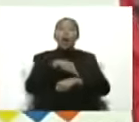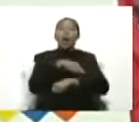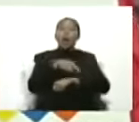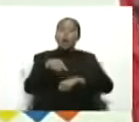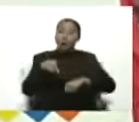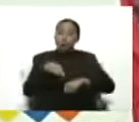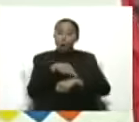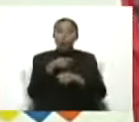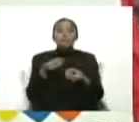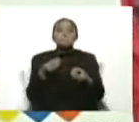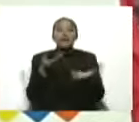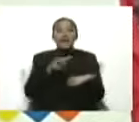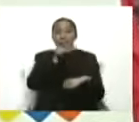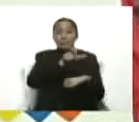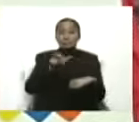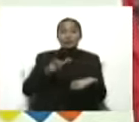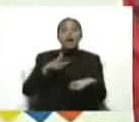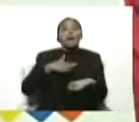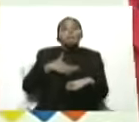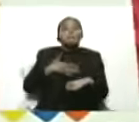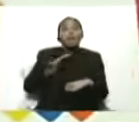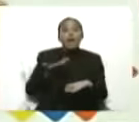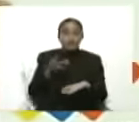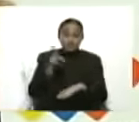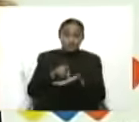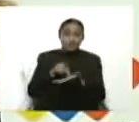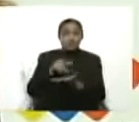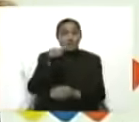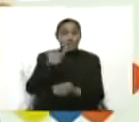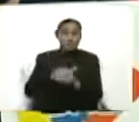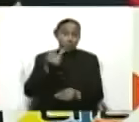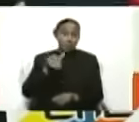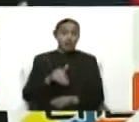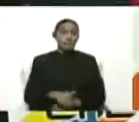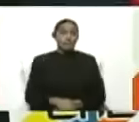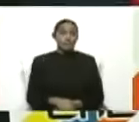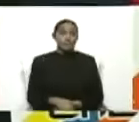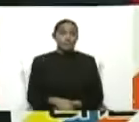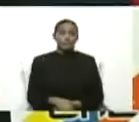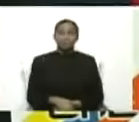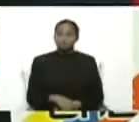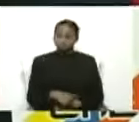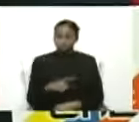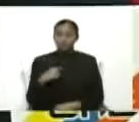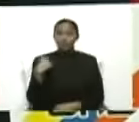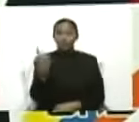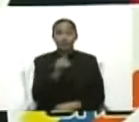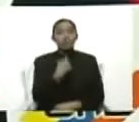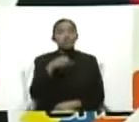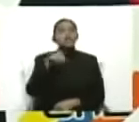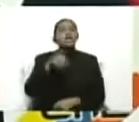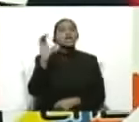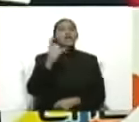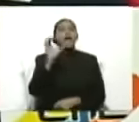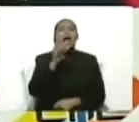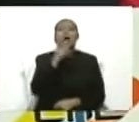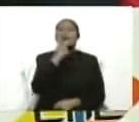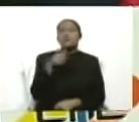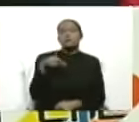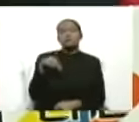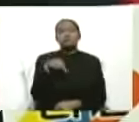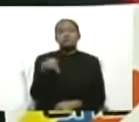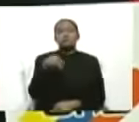el voto a cada uno de esos venezolanos que están acá, nosotros estamos papaya, nosotros agarramos el metro, o nos vamos caminando,